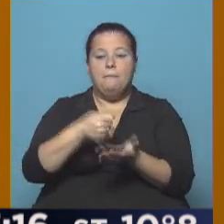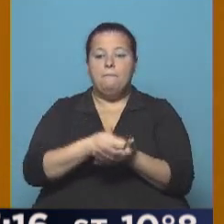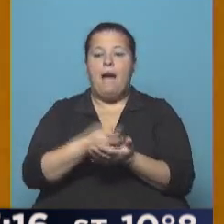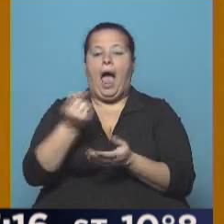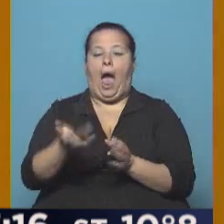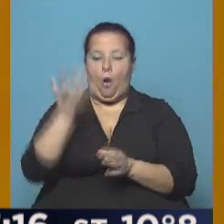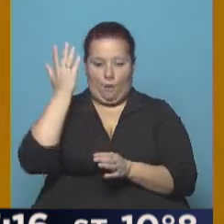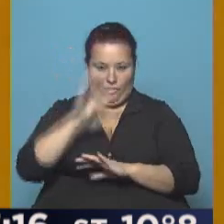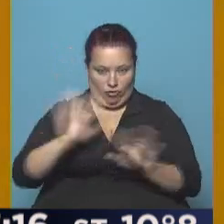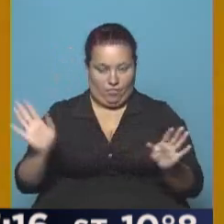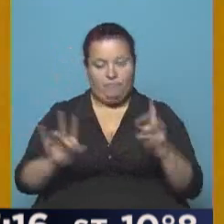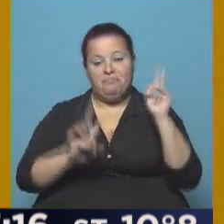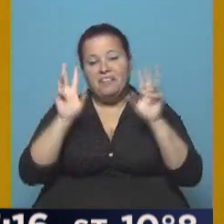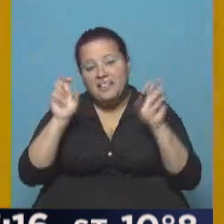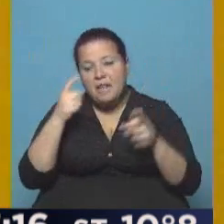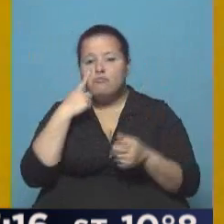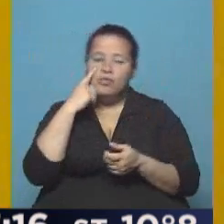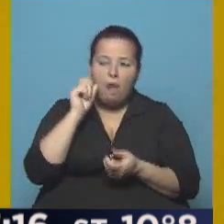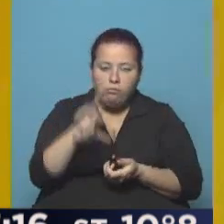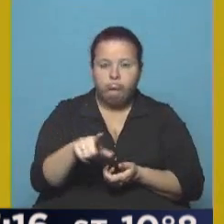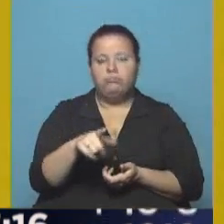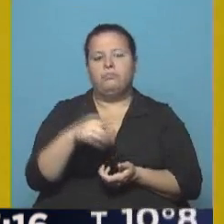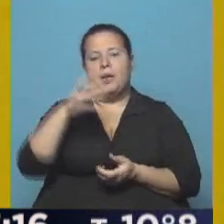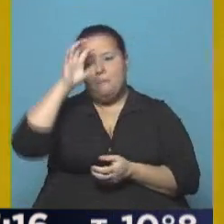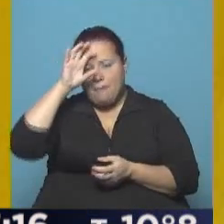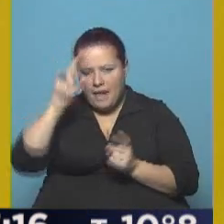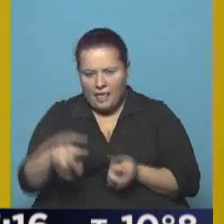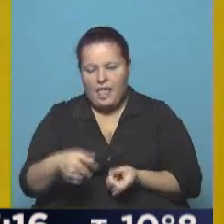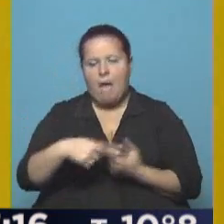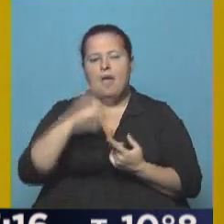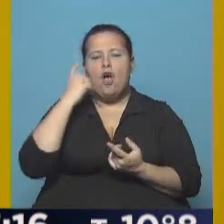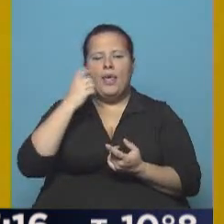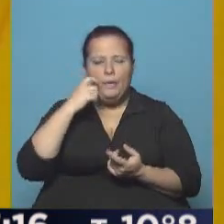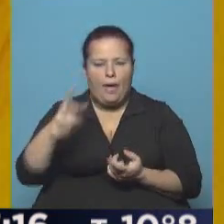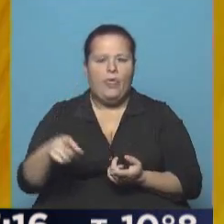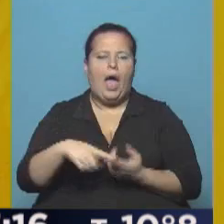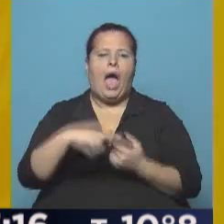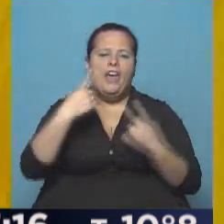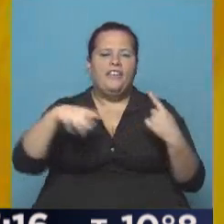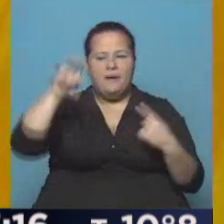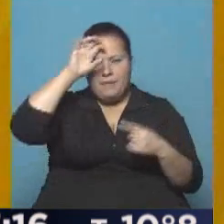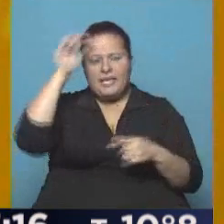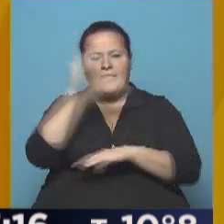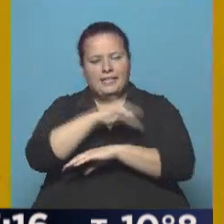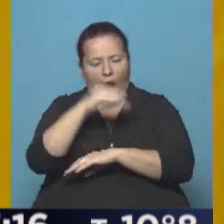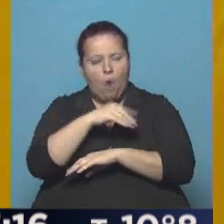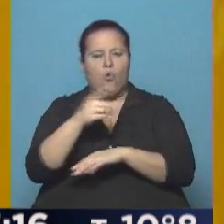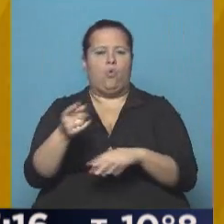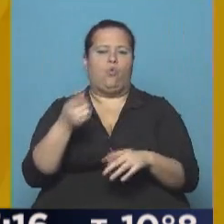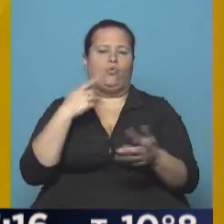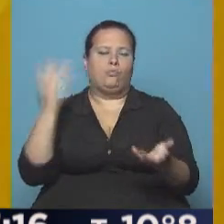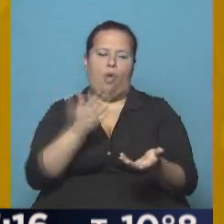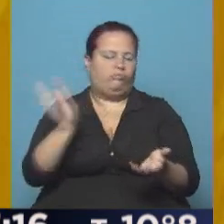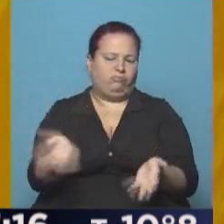aumentos. Algunos temas de municipalidades, de mineras también, en Comodoro Rivadavia, varias mineras santacruceñas sacan su